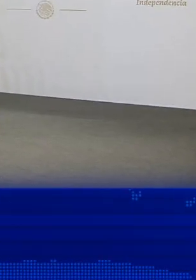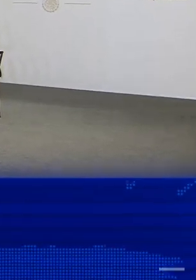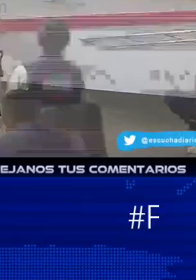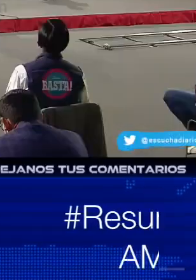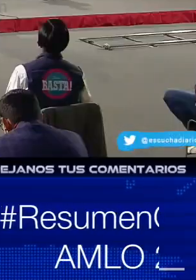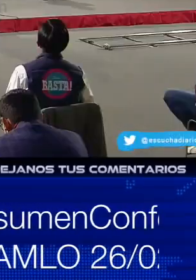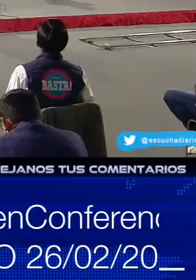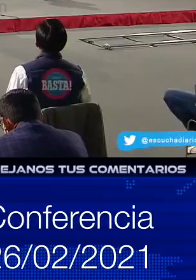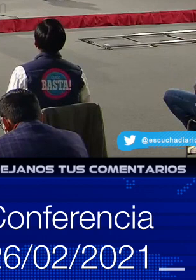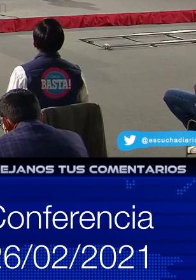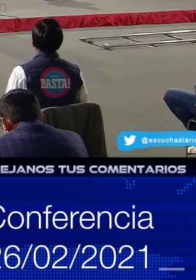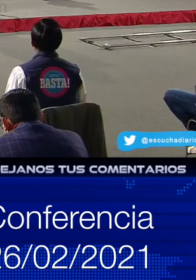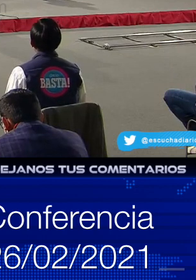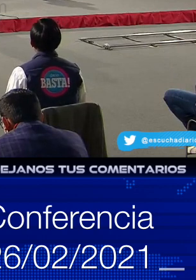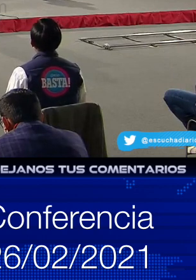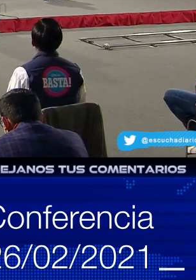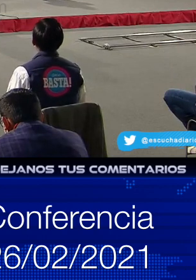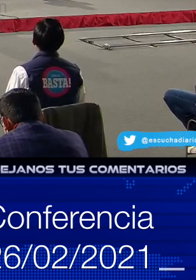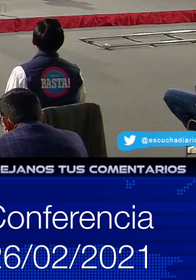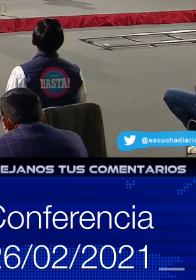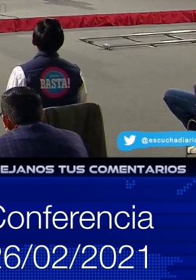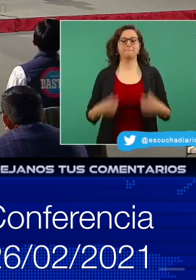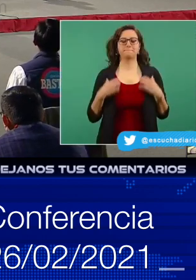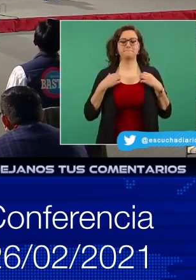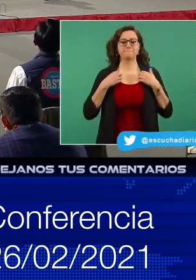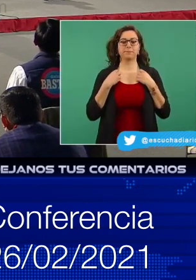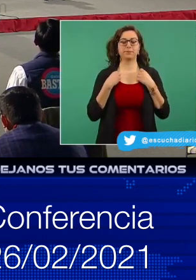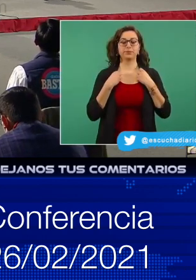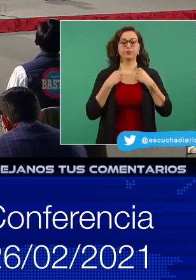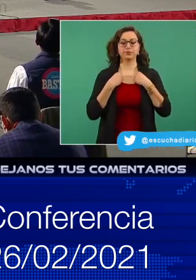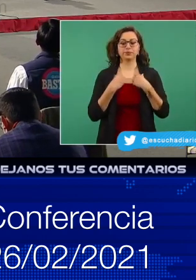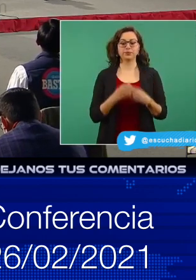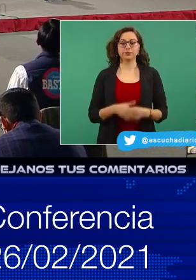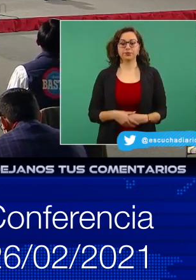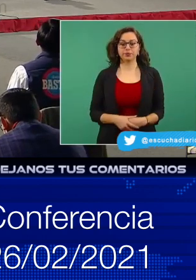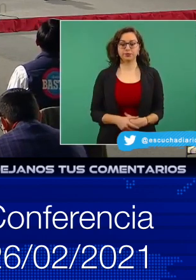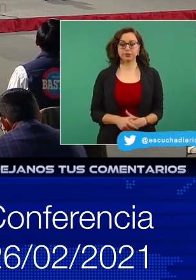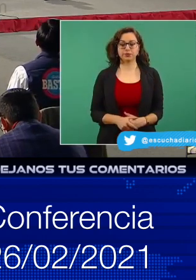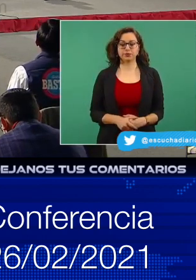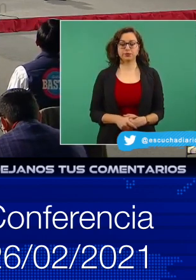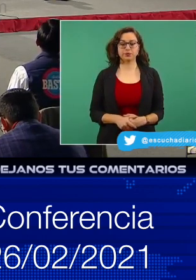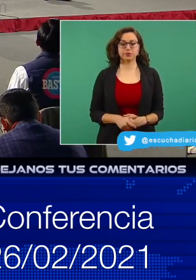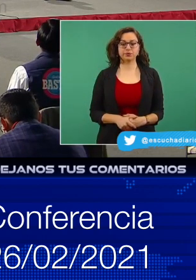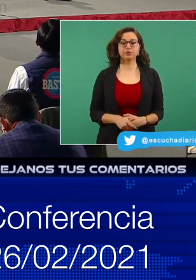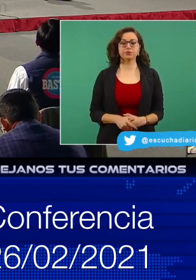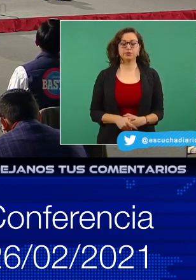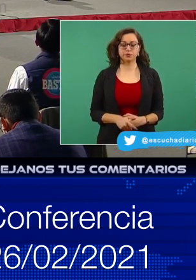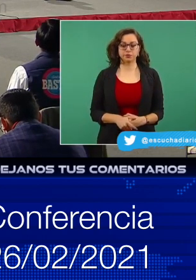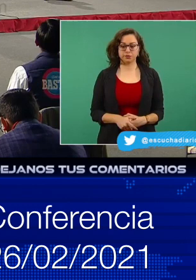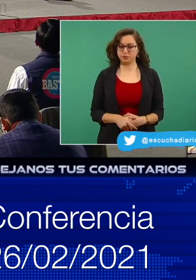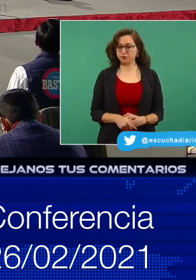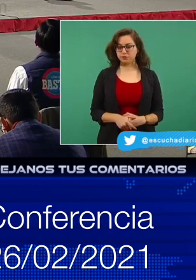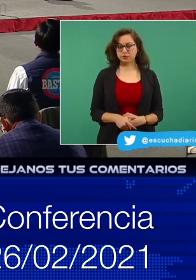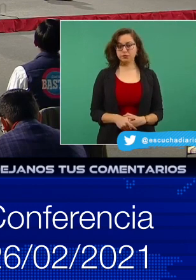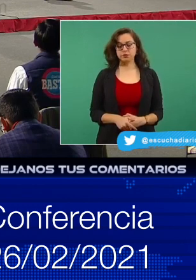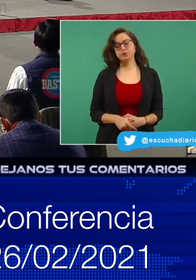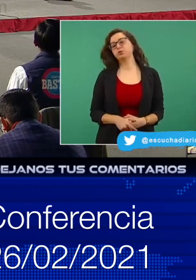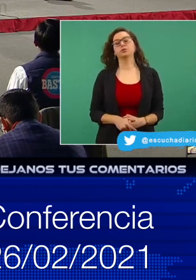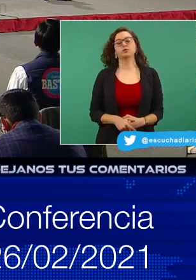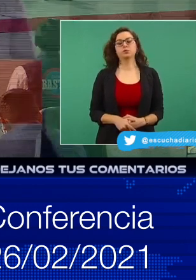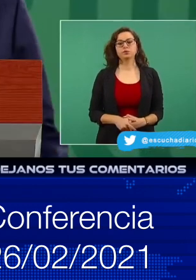Bueno, iniciamos la semana como siempre, los lunes,